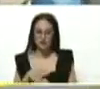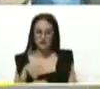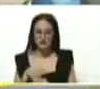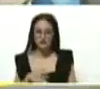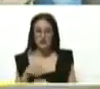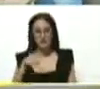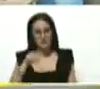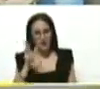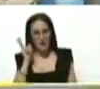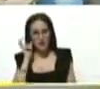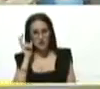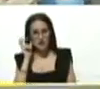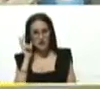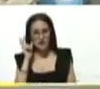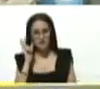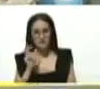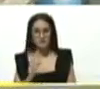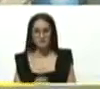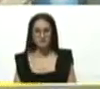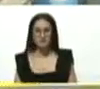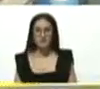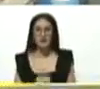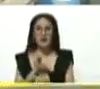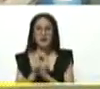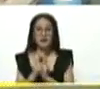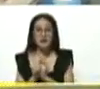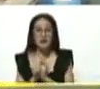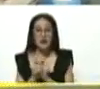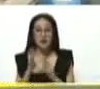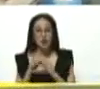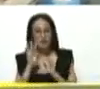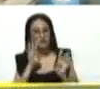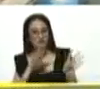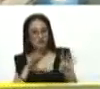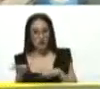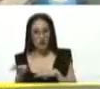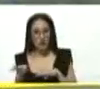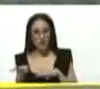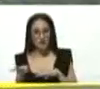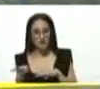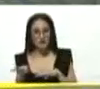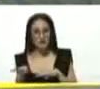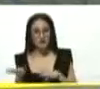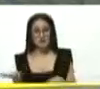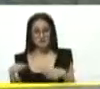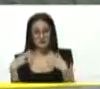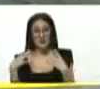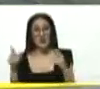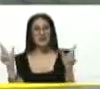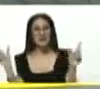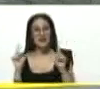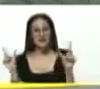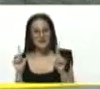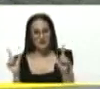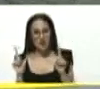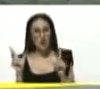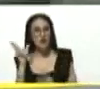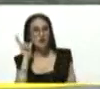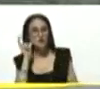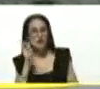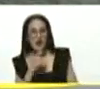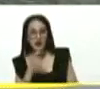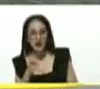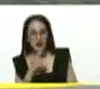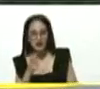está escuchando por las redes sociales, todo el que me está viendo por la televisión o nos escucha por